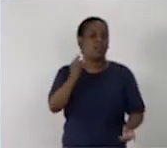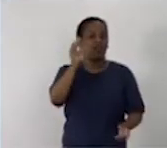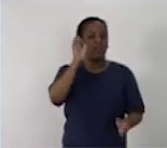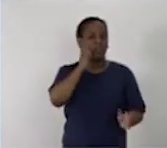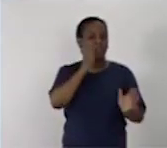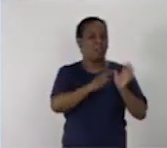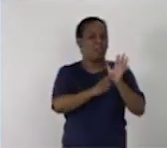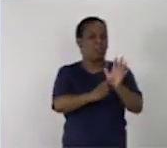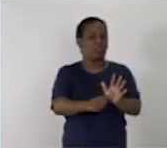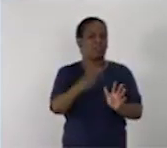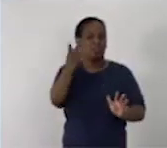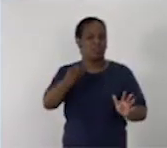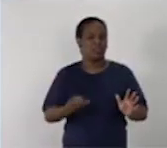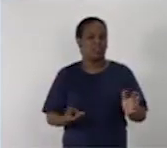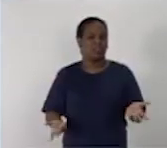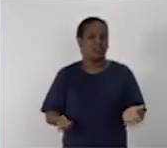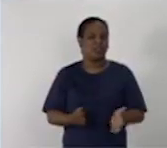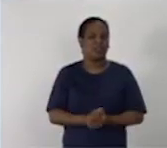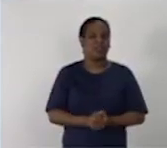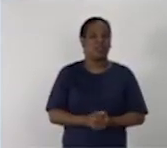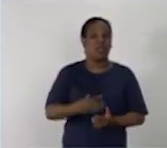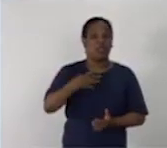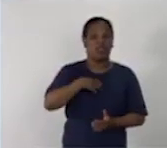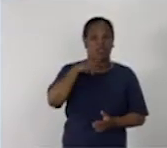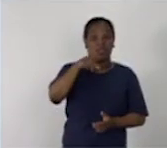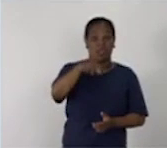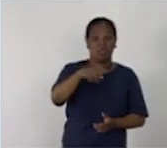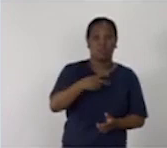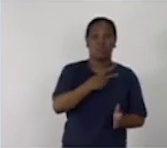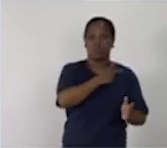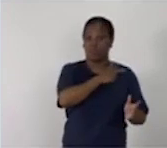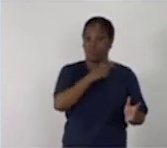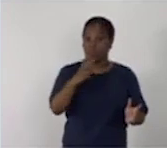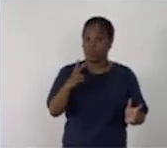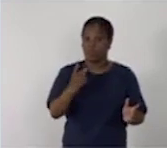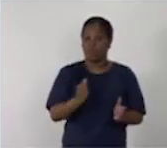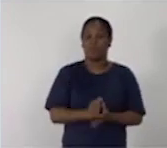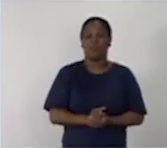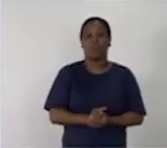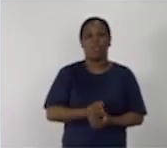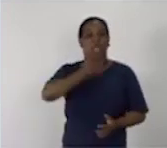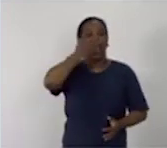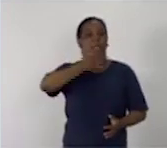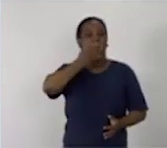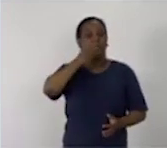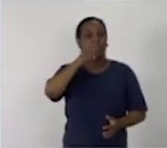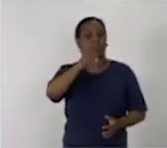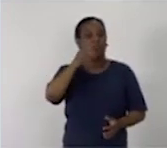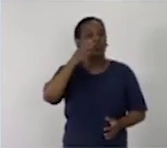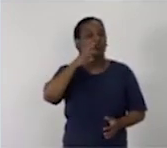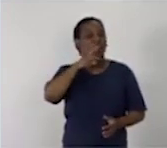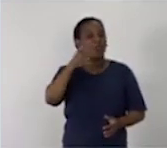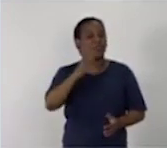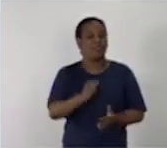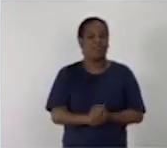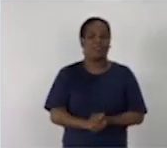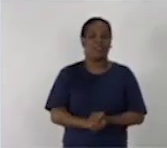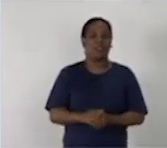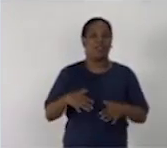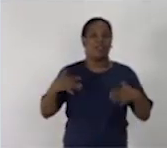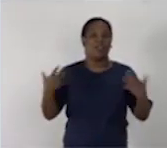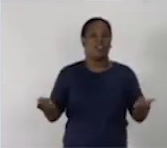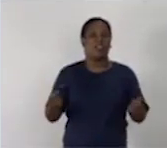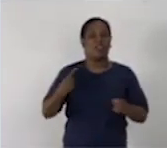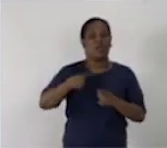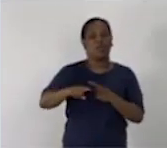en esta lectura? ¿Tienes tú esos valores? Explica tu respuesta. ¿Qué otro